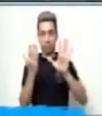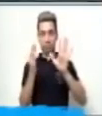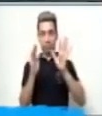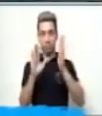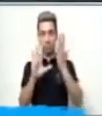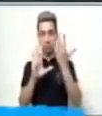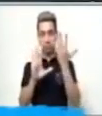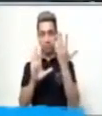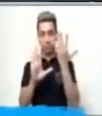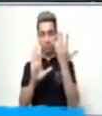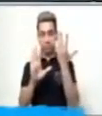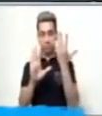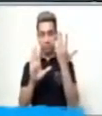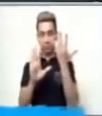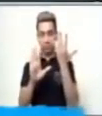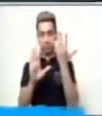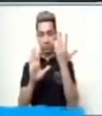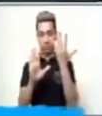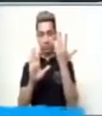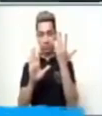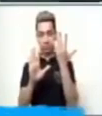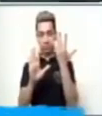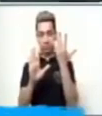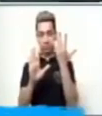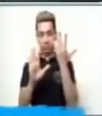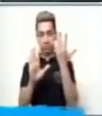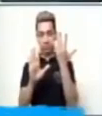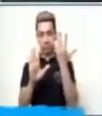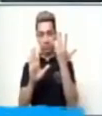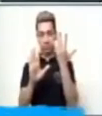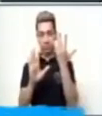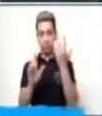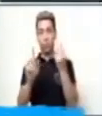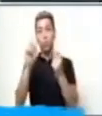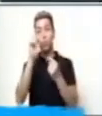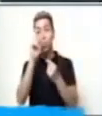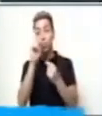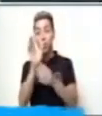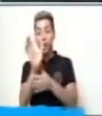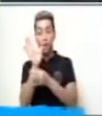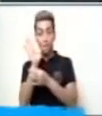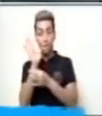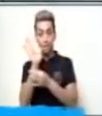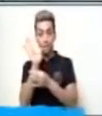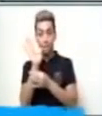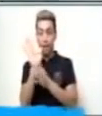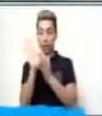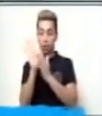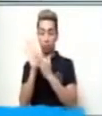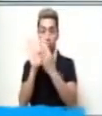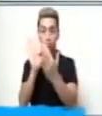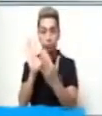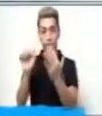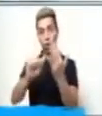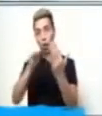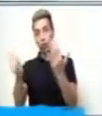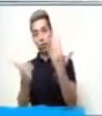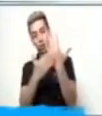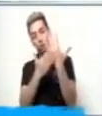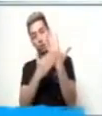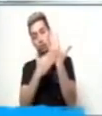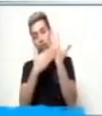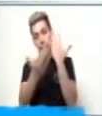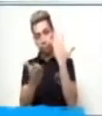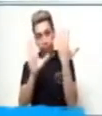Mientras que con una mano muestro la palma, con la otra muestro la parte